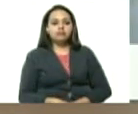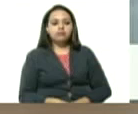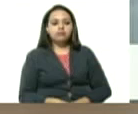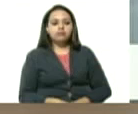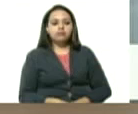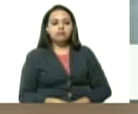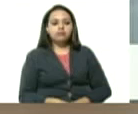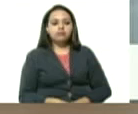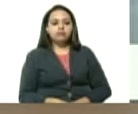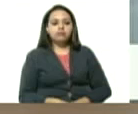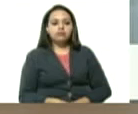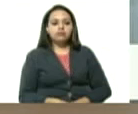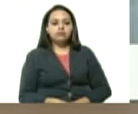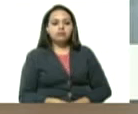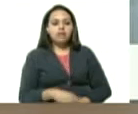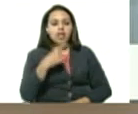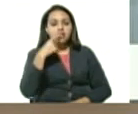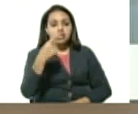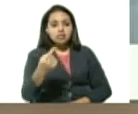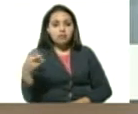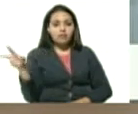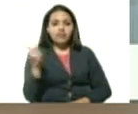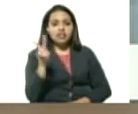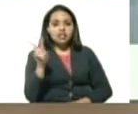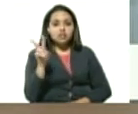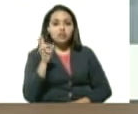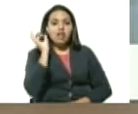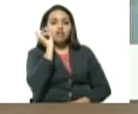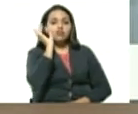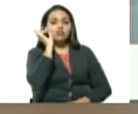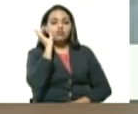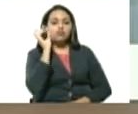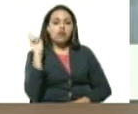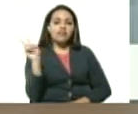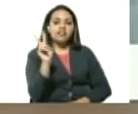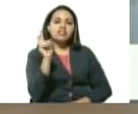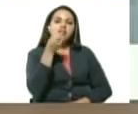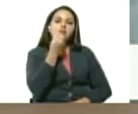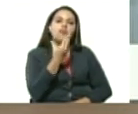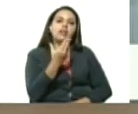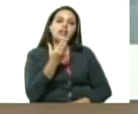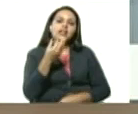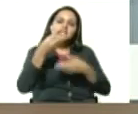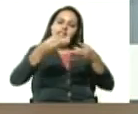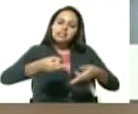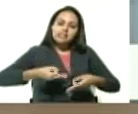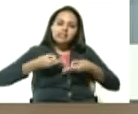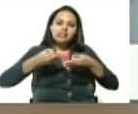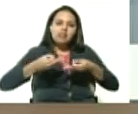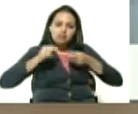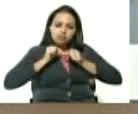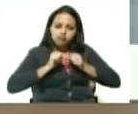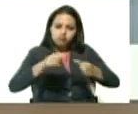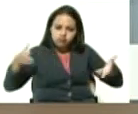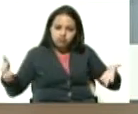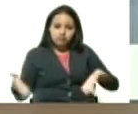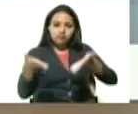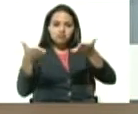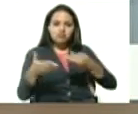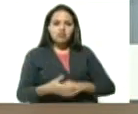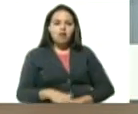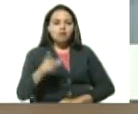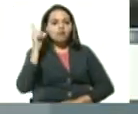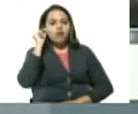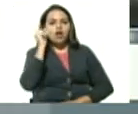decimos que la Venezuela azul la Venezuela buena sigue avanzando hombres y